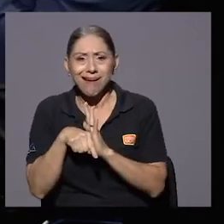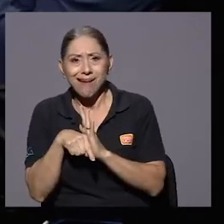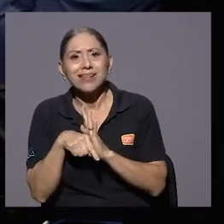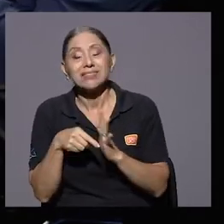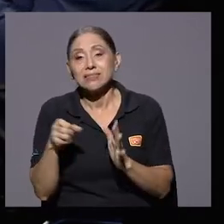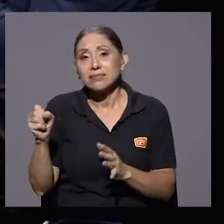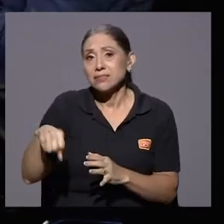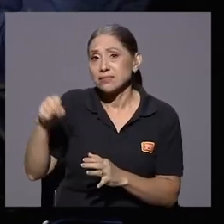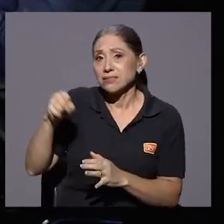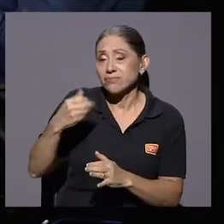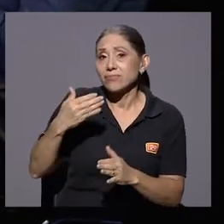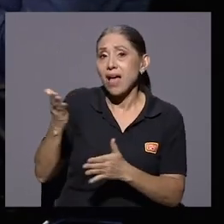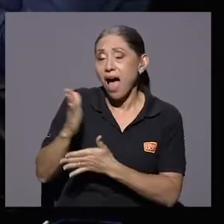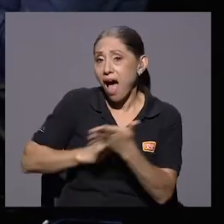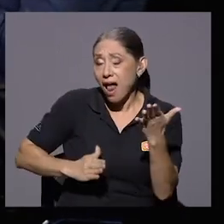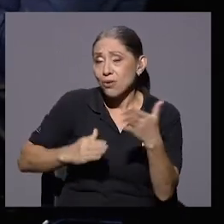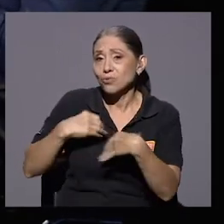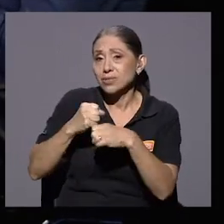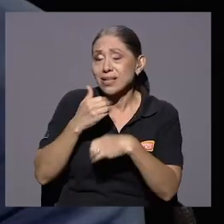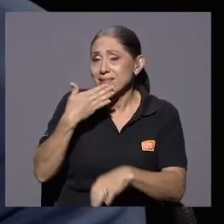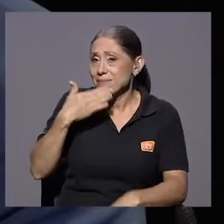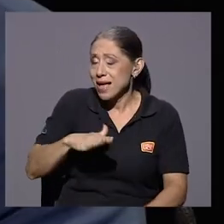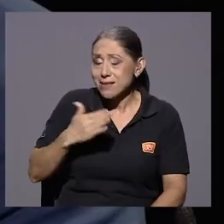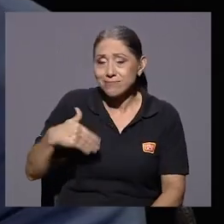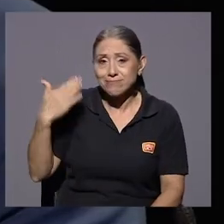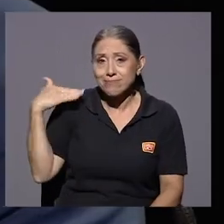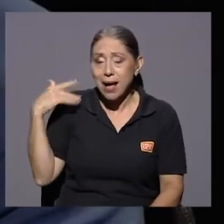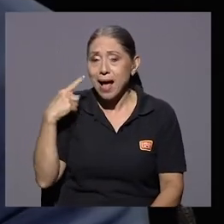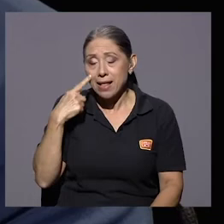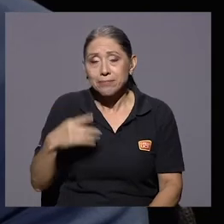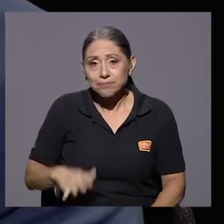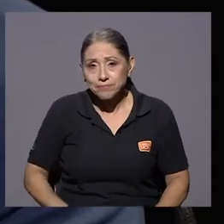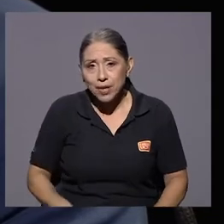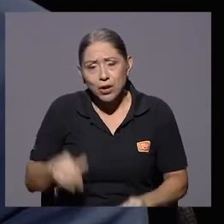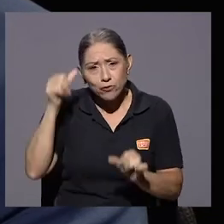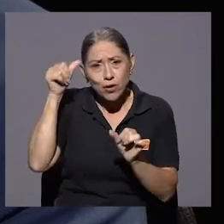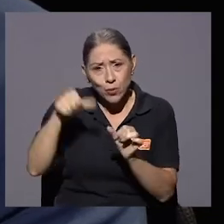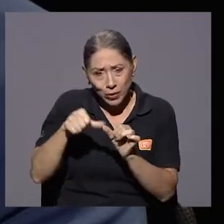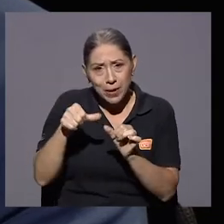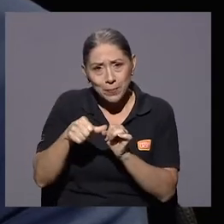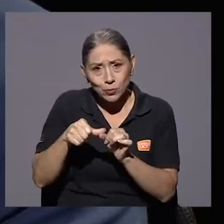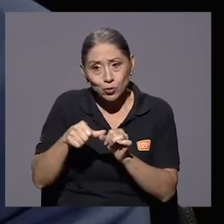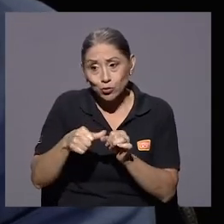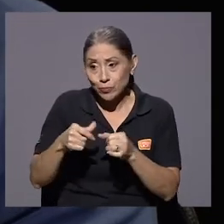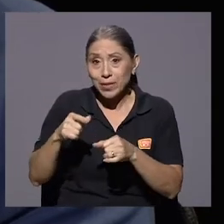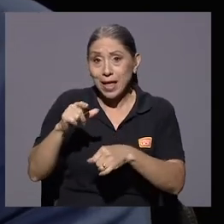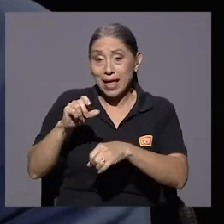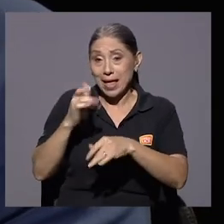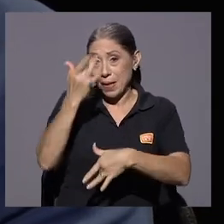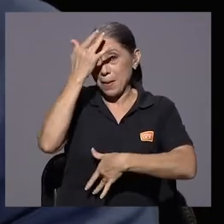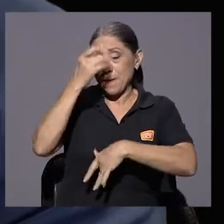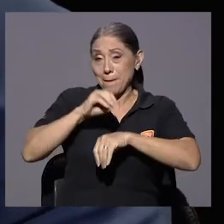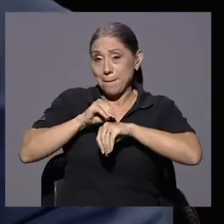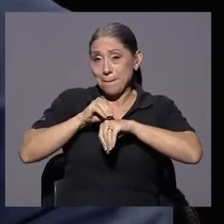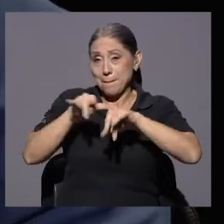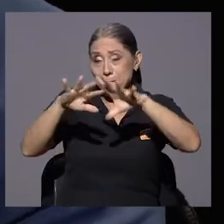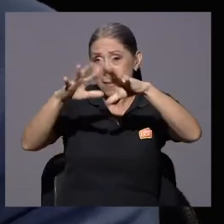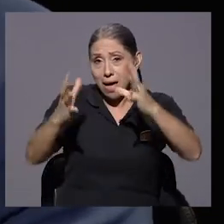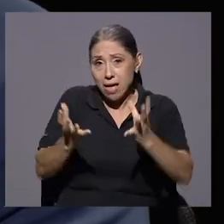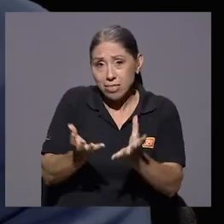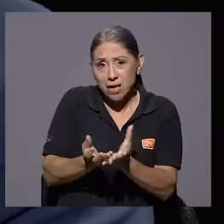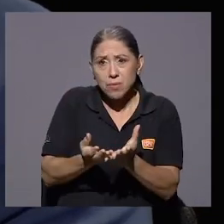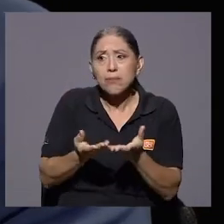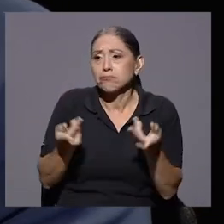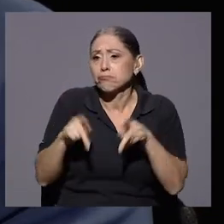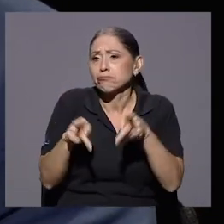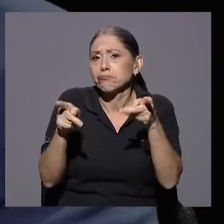muy mal, ¿verdad? Indiscutiblemente. Vamos a ver, recordemos que el tema de la pandemia, lo mencioné anteriormente, fue algo muy